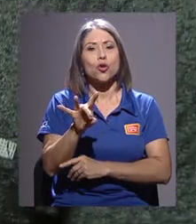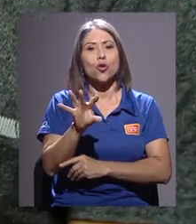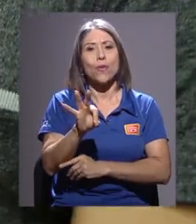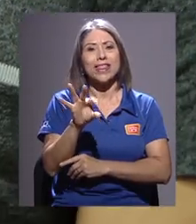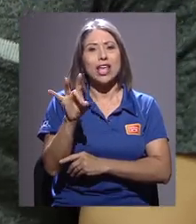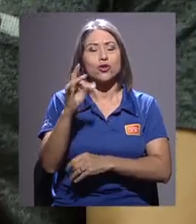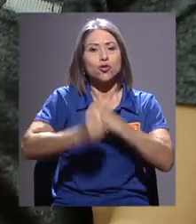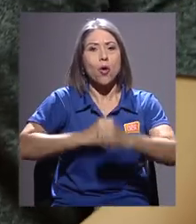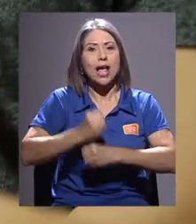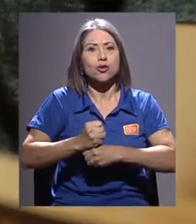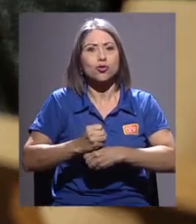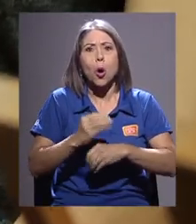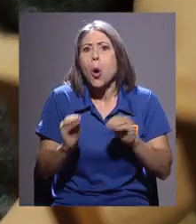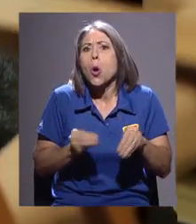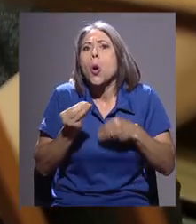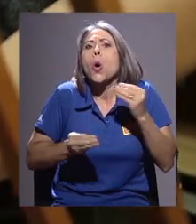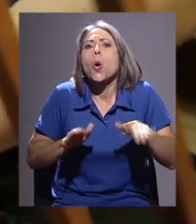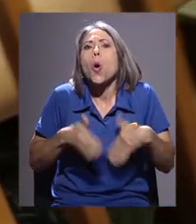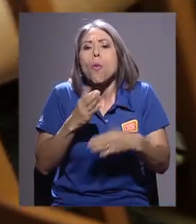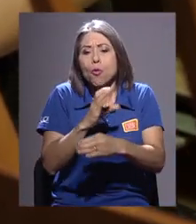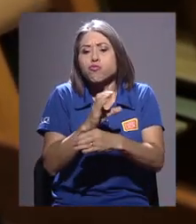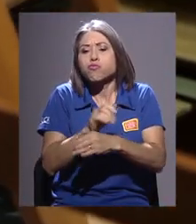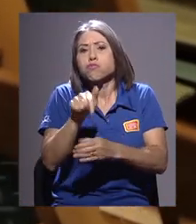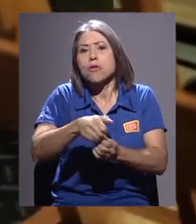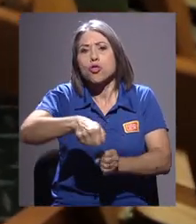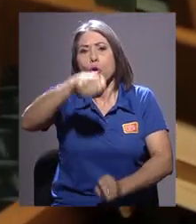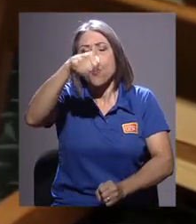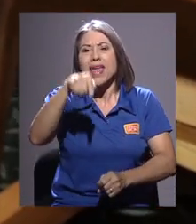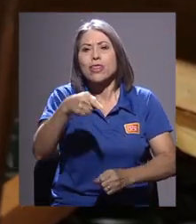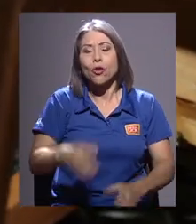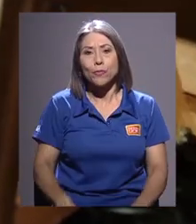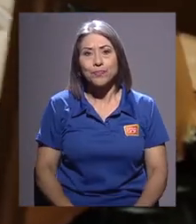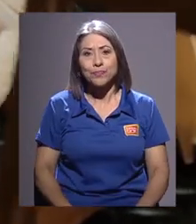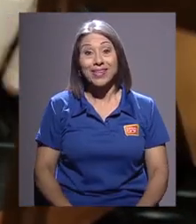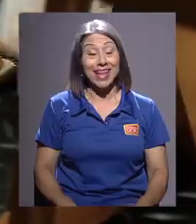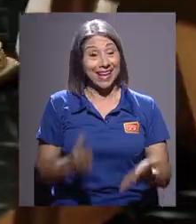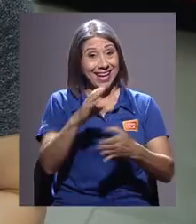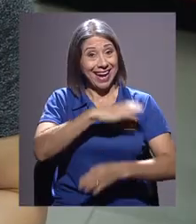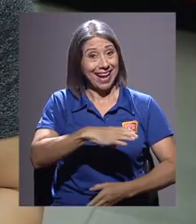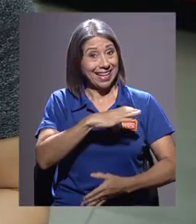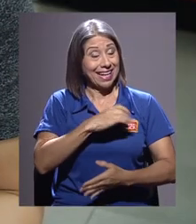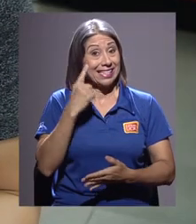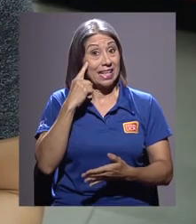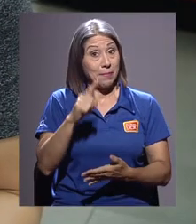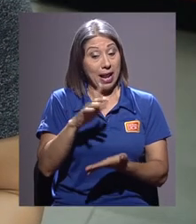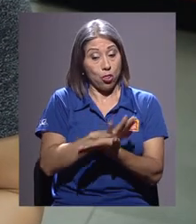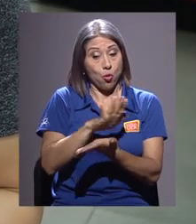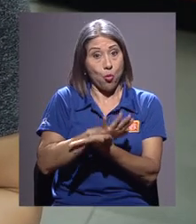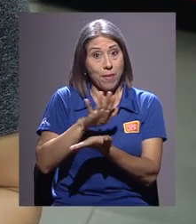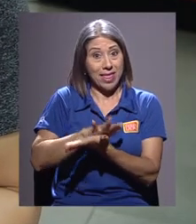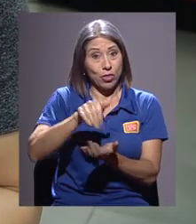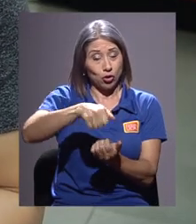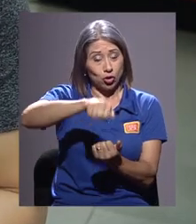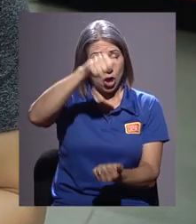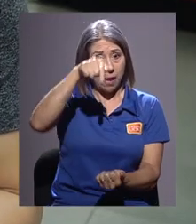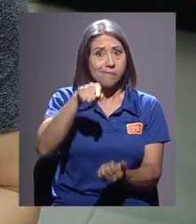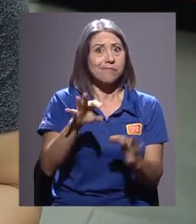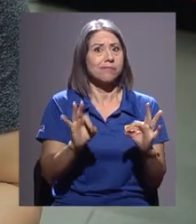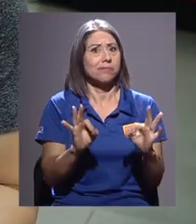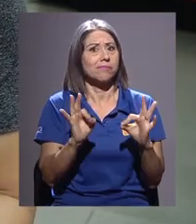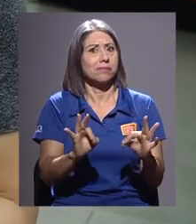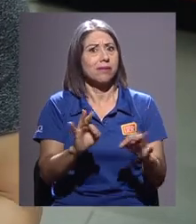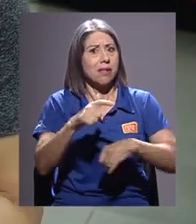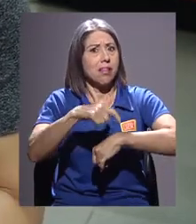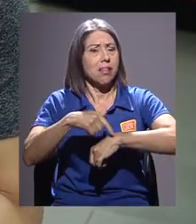¿Cómo han hecho para conservar este documento? Las características para poder conservar documentos a largo plazo